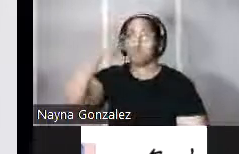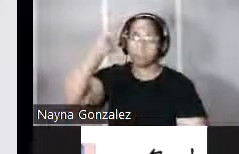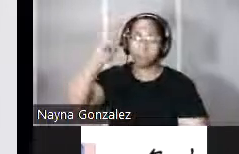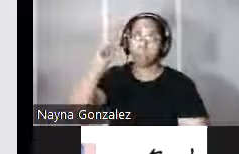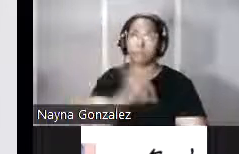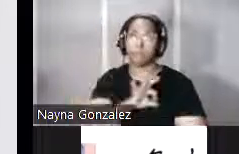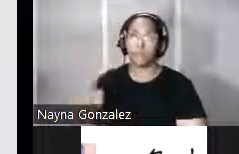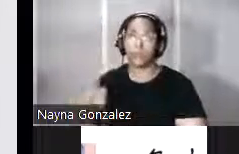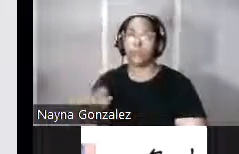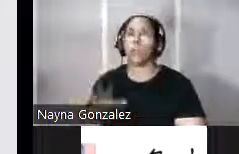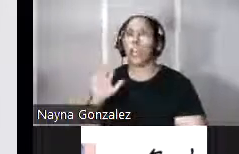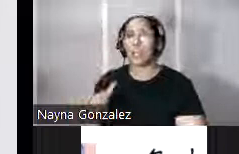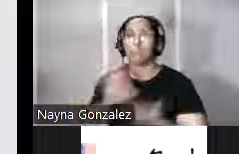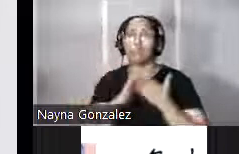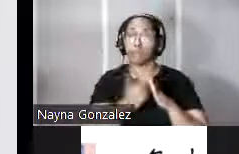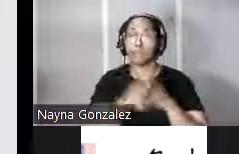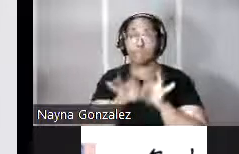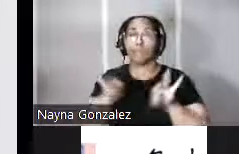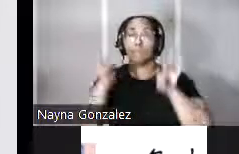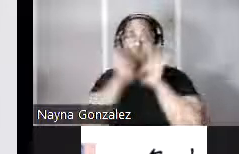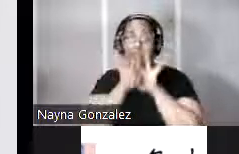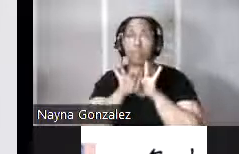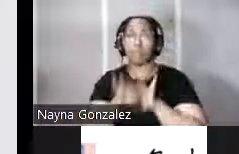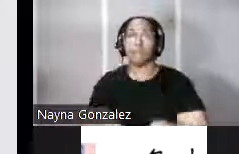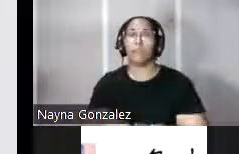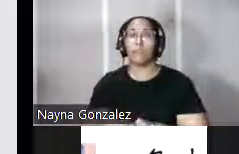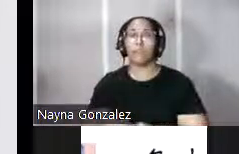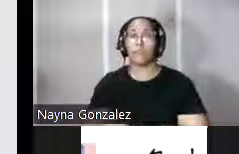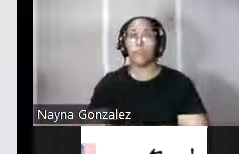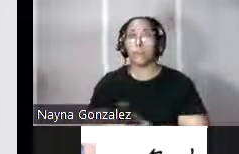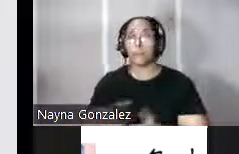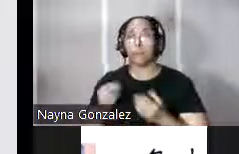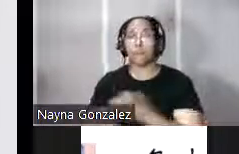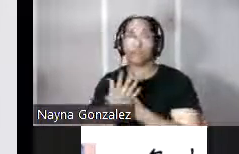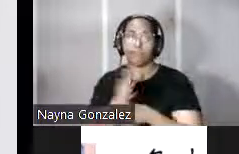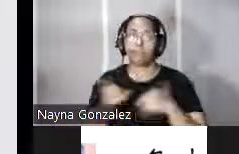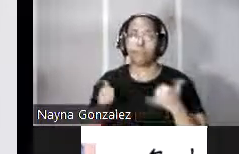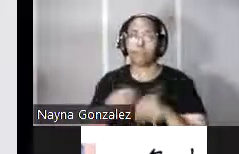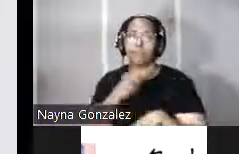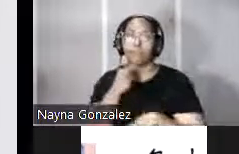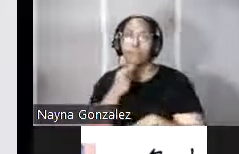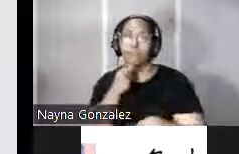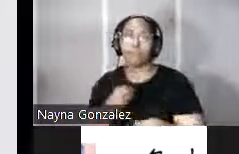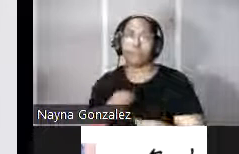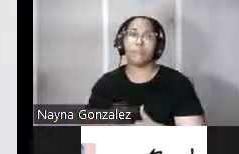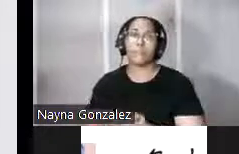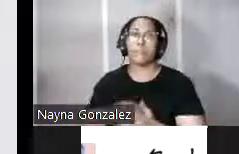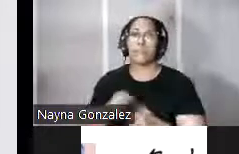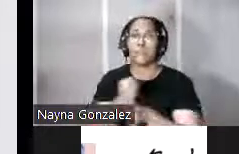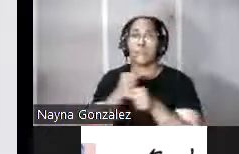comerciales más importantes de la isla dedicados fundamentalmente al cultivo de la caña de azúcar y el café